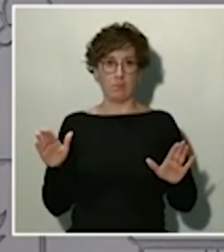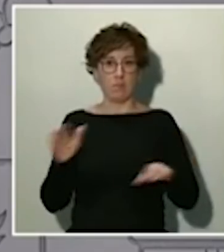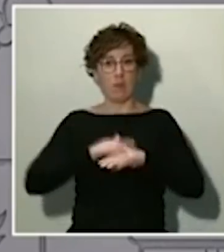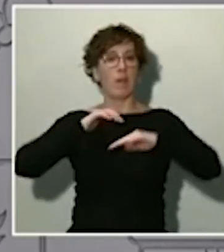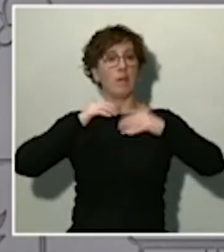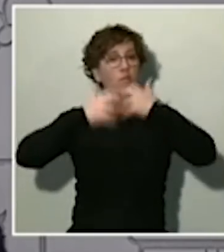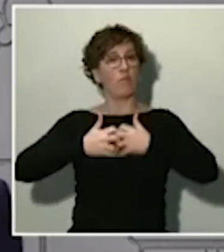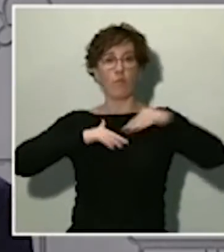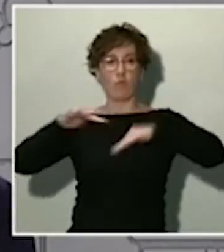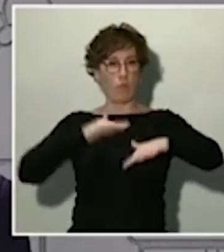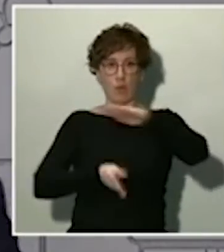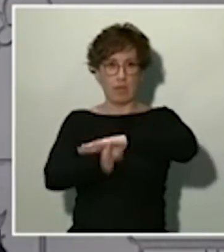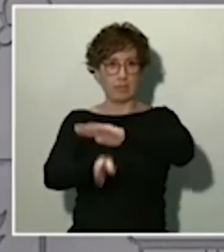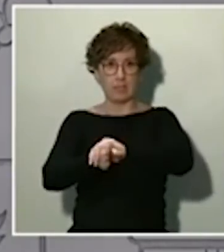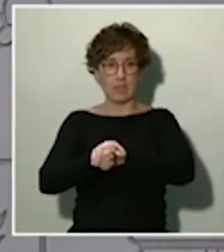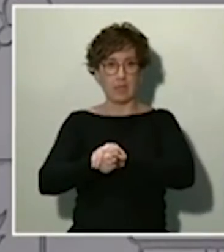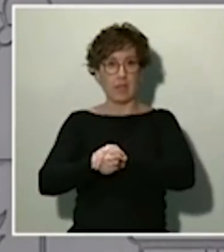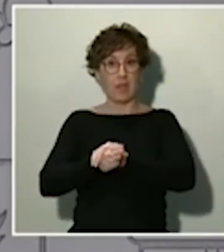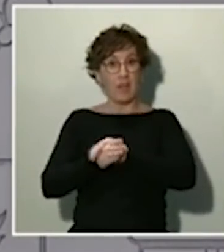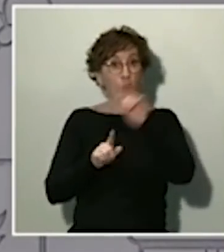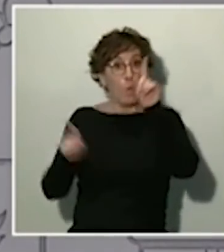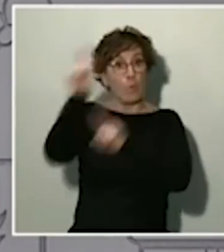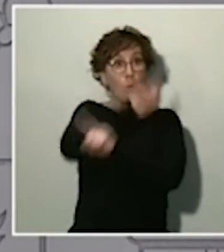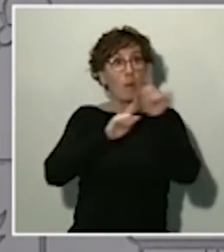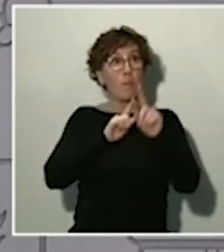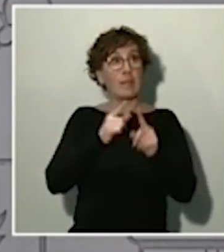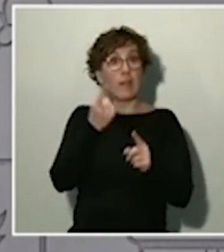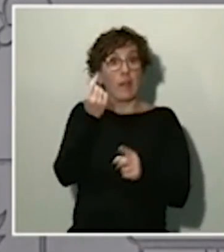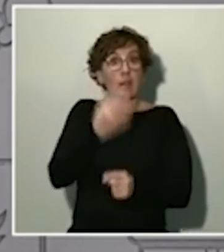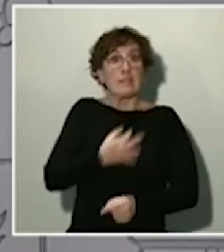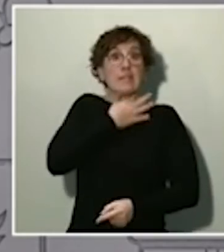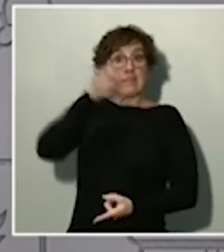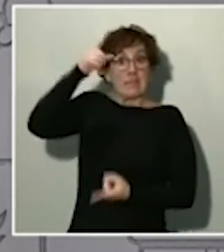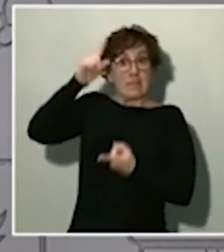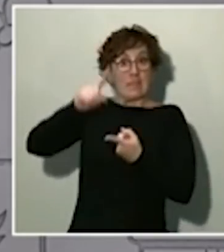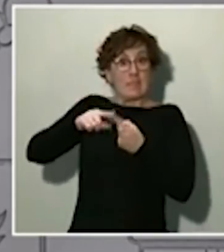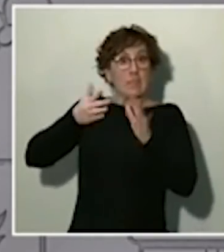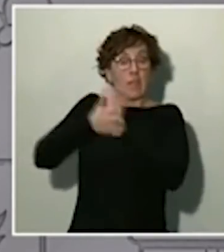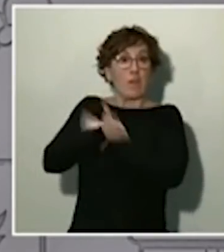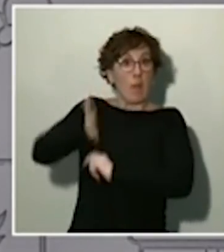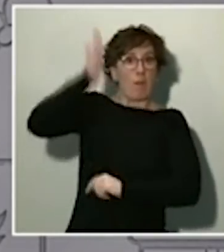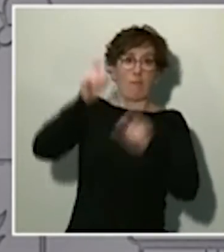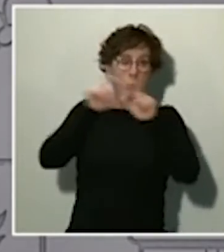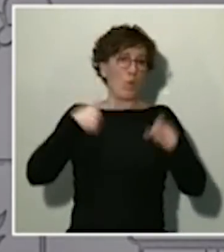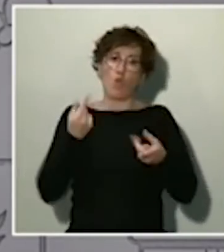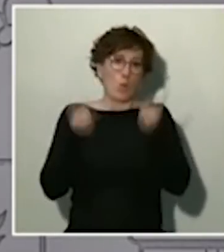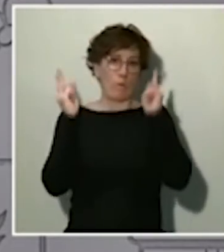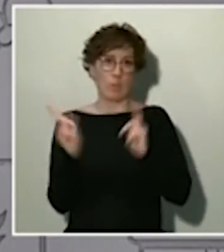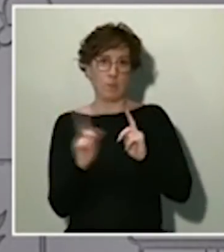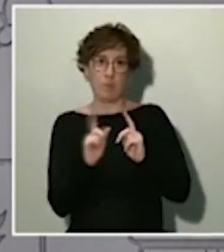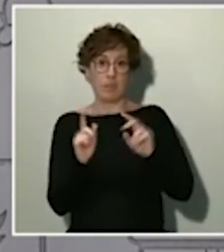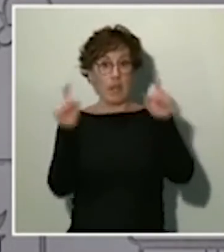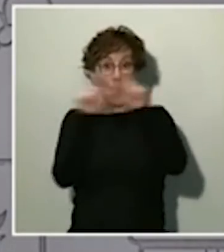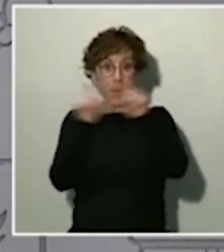No vamos a permitir que los problemas temporales de liquidez puedan convertirse en problemas de solvencia. Las empresas solventes necesitan liquidez